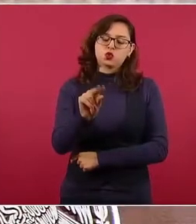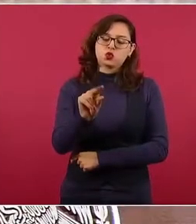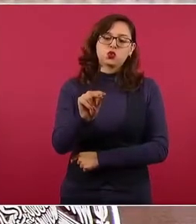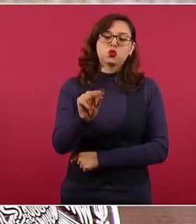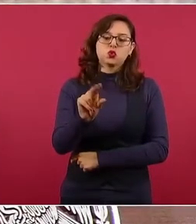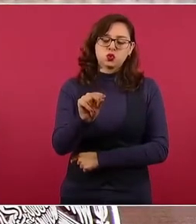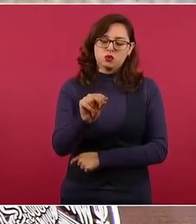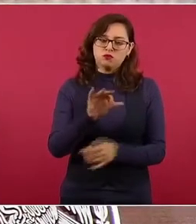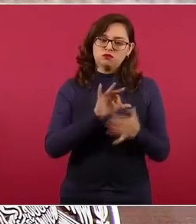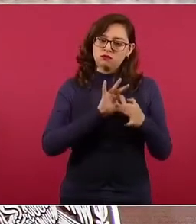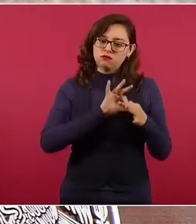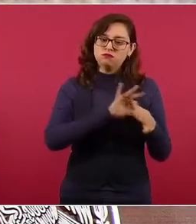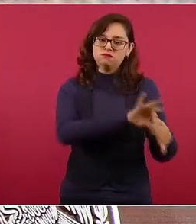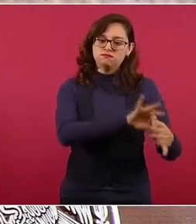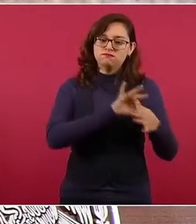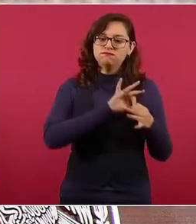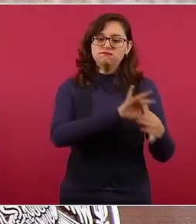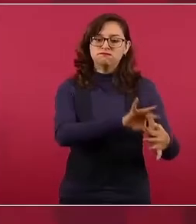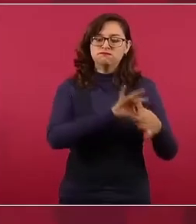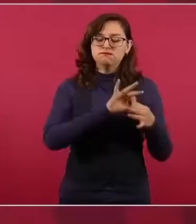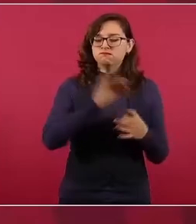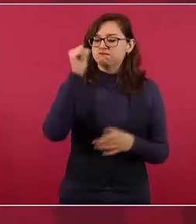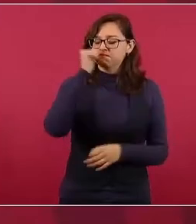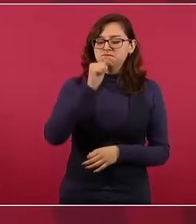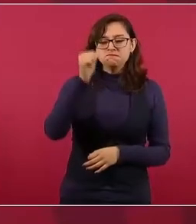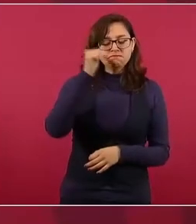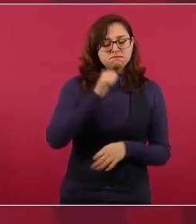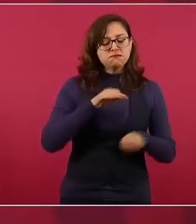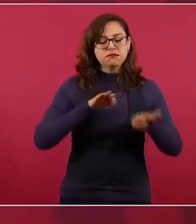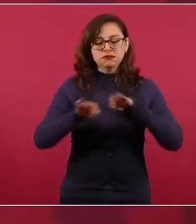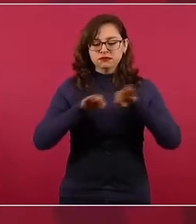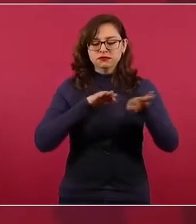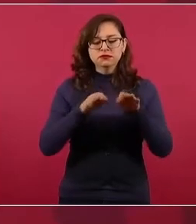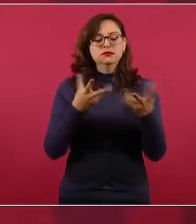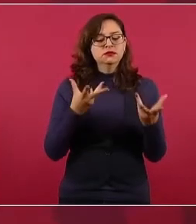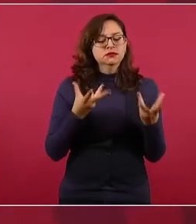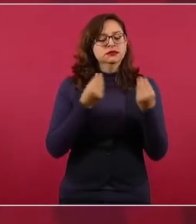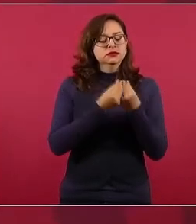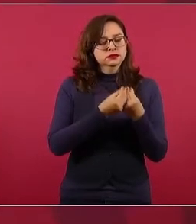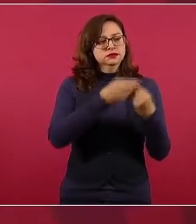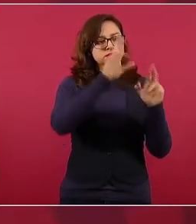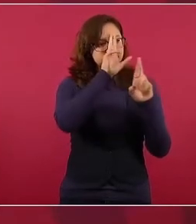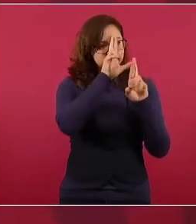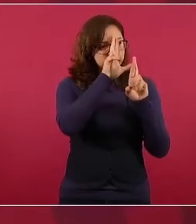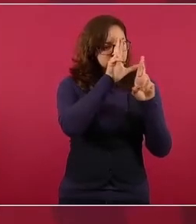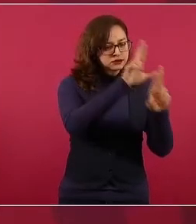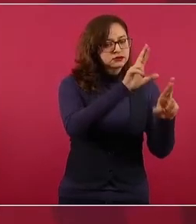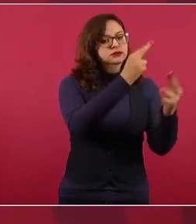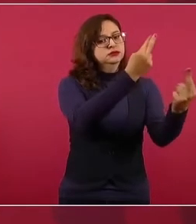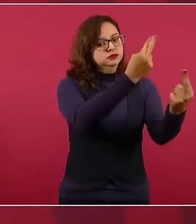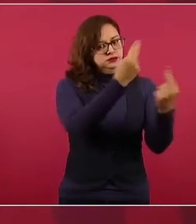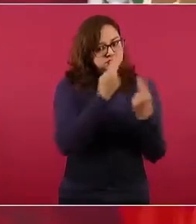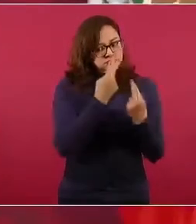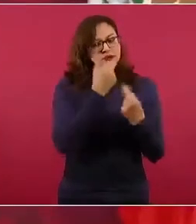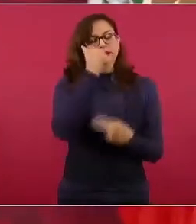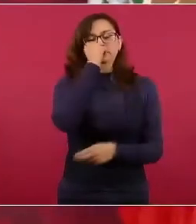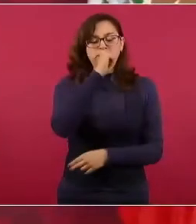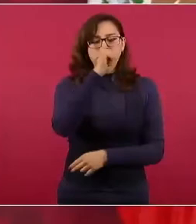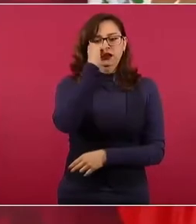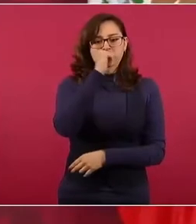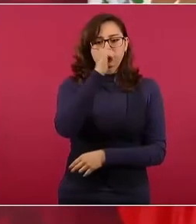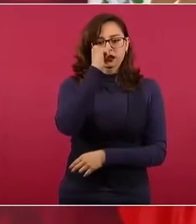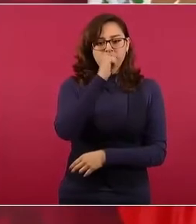Vamos a estar siempre actuando con respeto y buscando